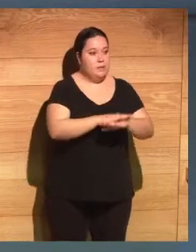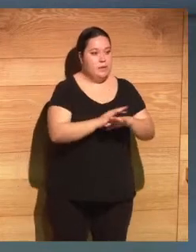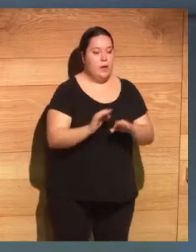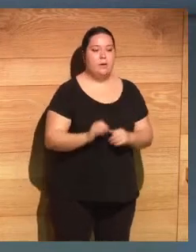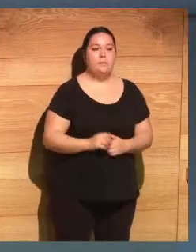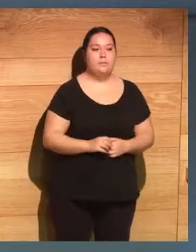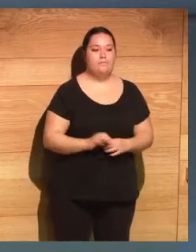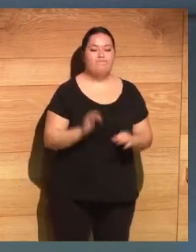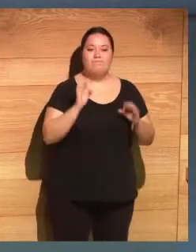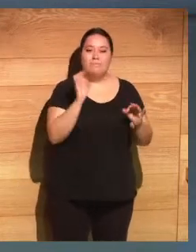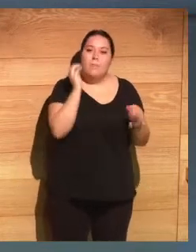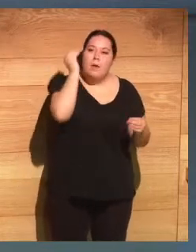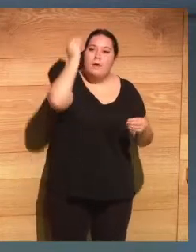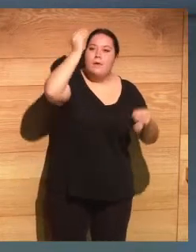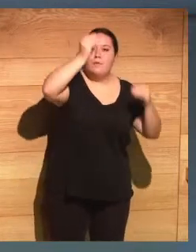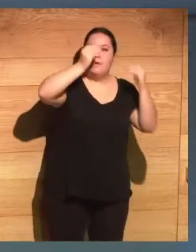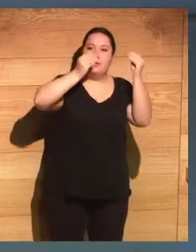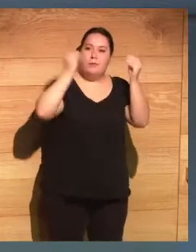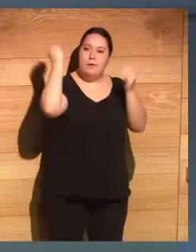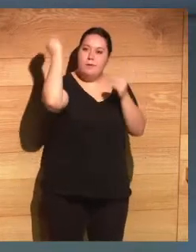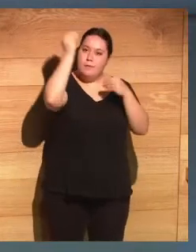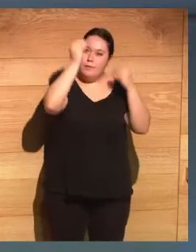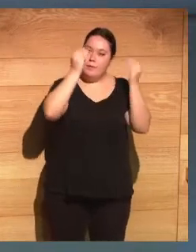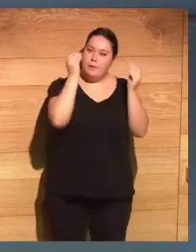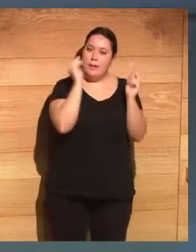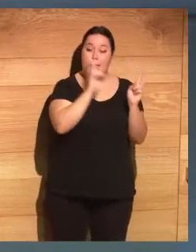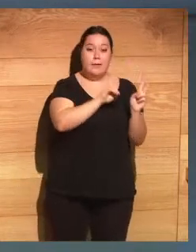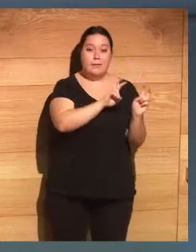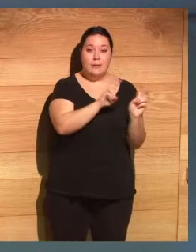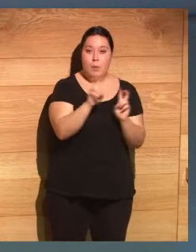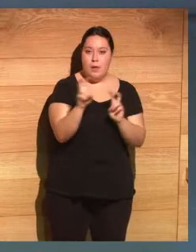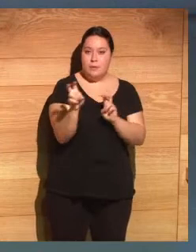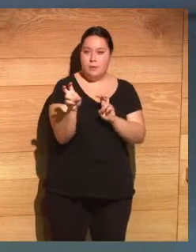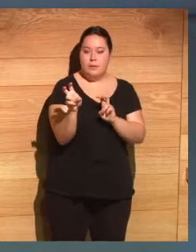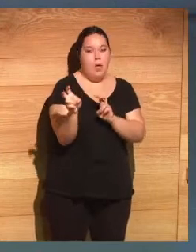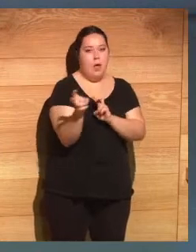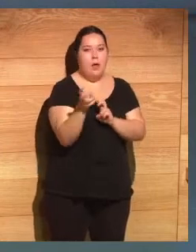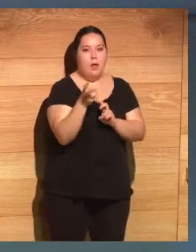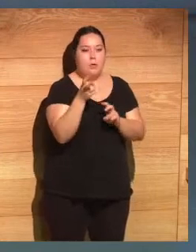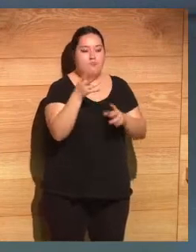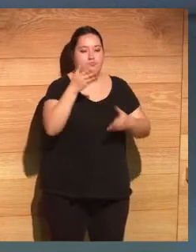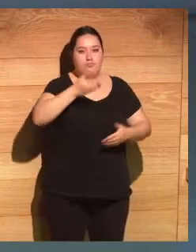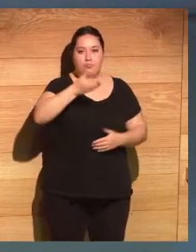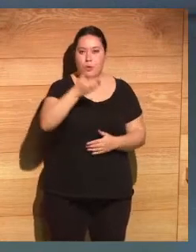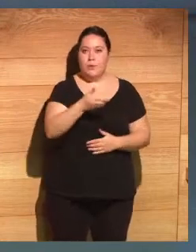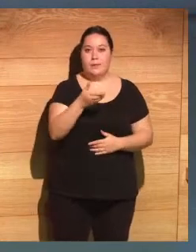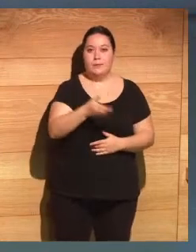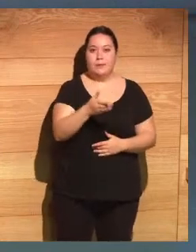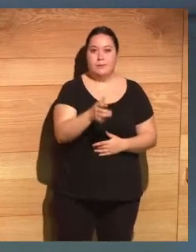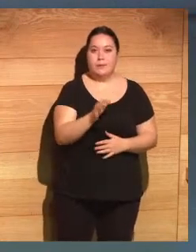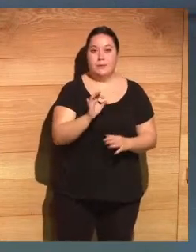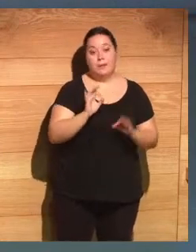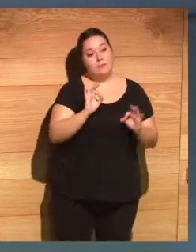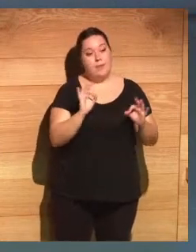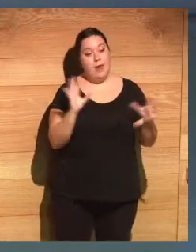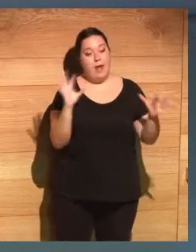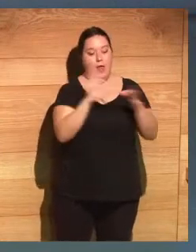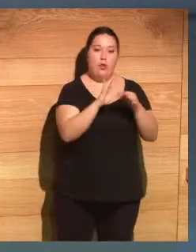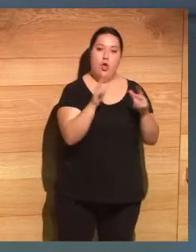reflexionar sobre los temas más relevantes que nos afectan como sociedad,